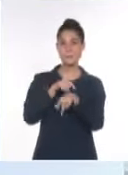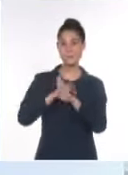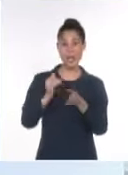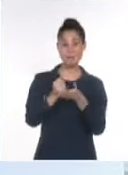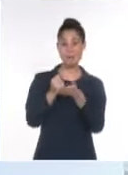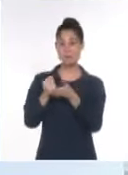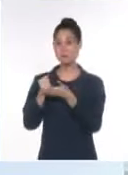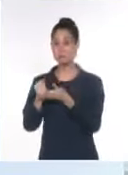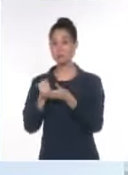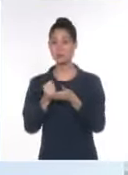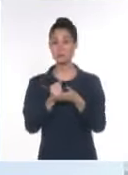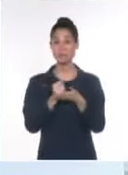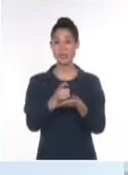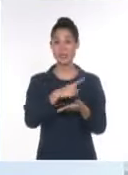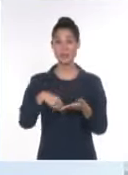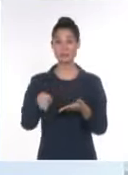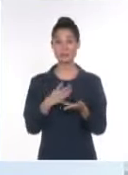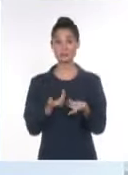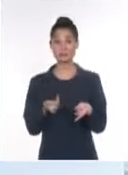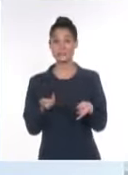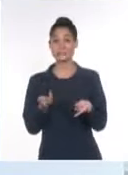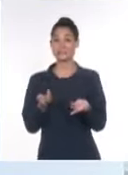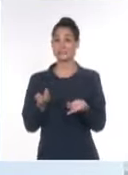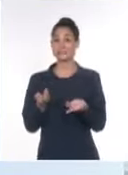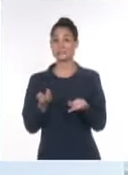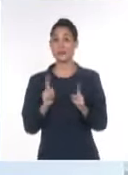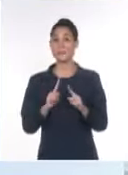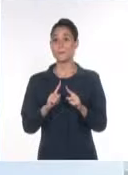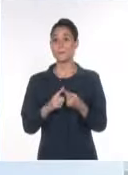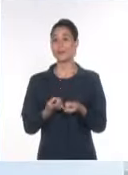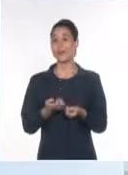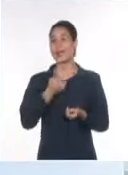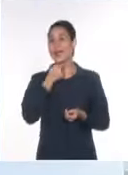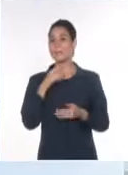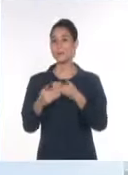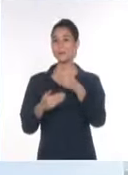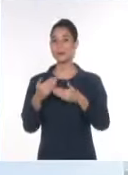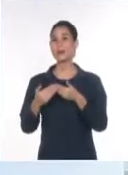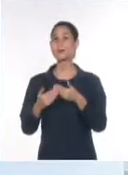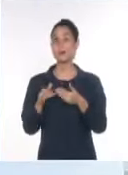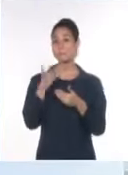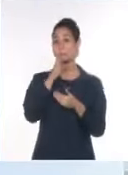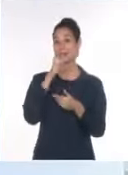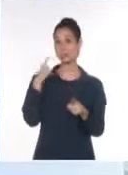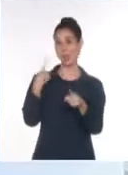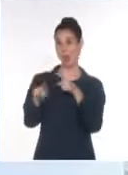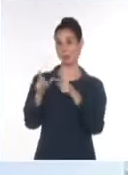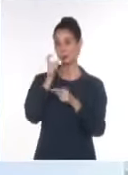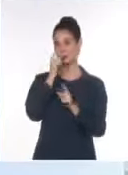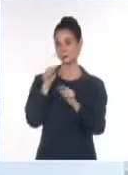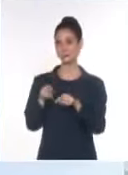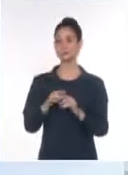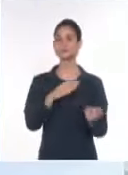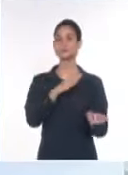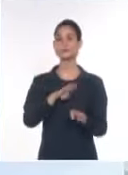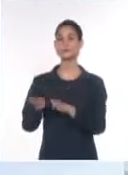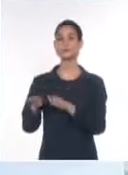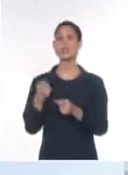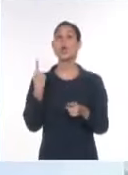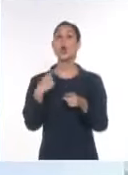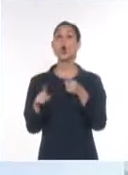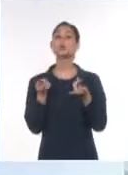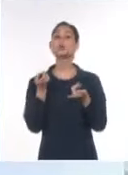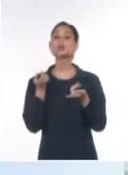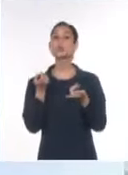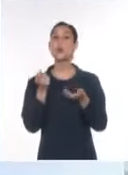Repitiendo, la vergüenza que sufrieron cuando algo parecido hicieron con Guaidó. Pero más allá del tema de las actas, quiero hacer una